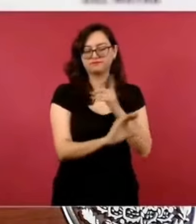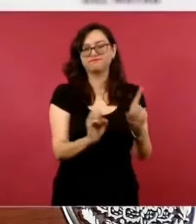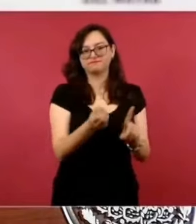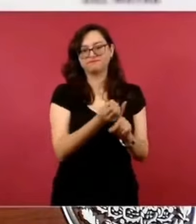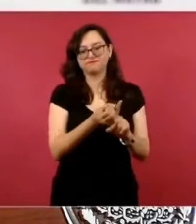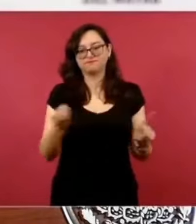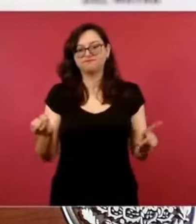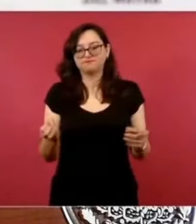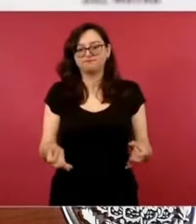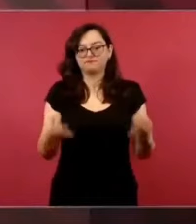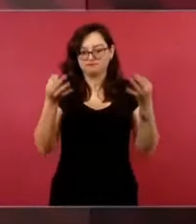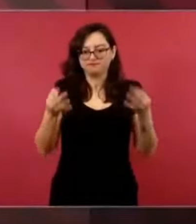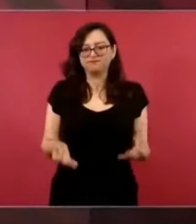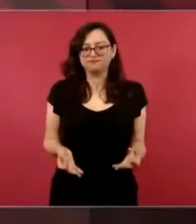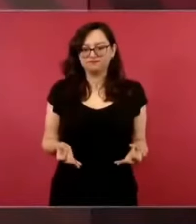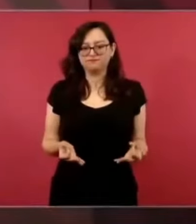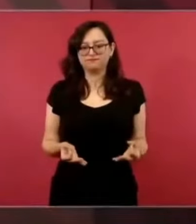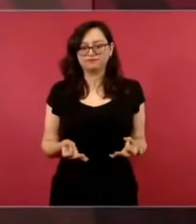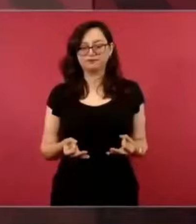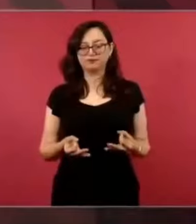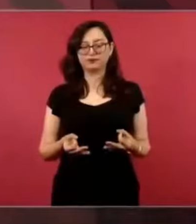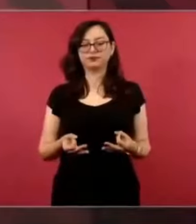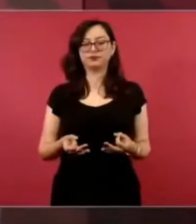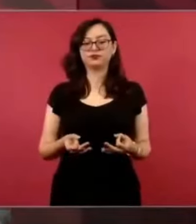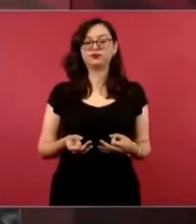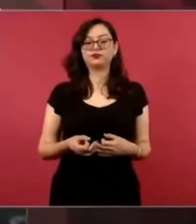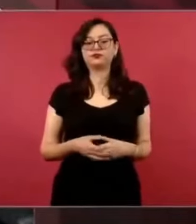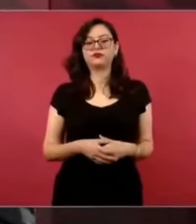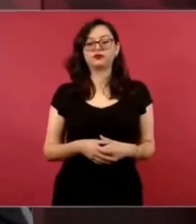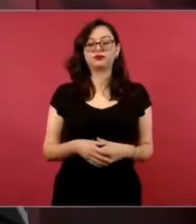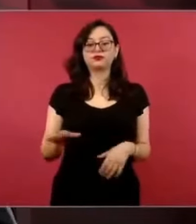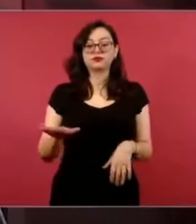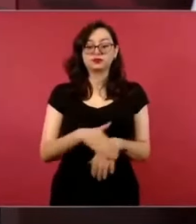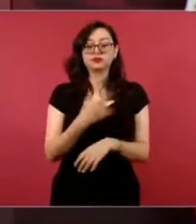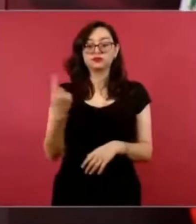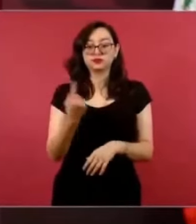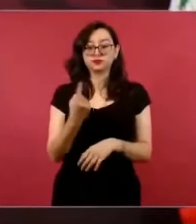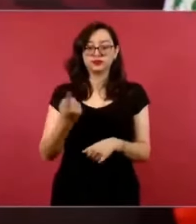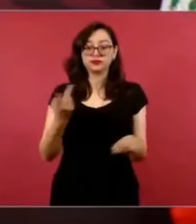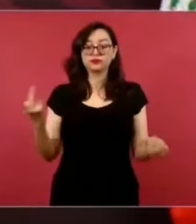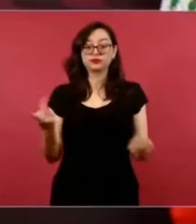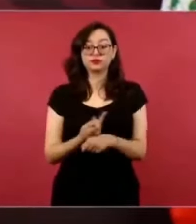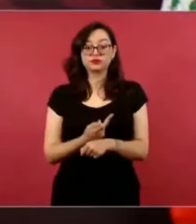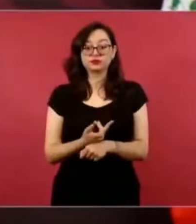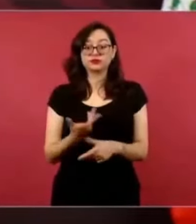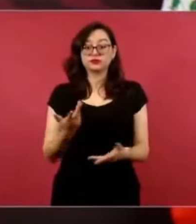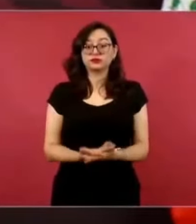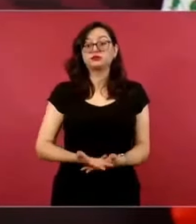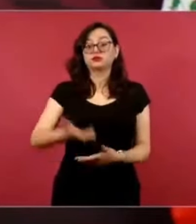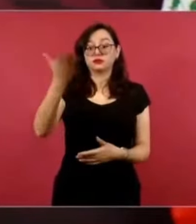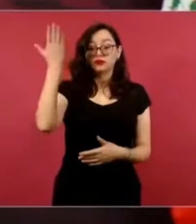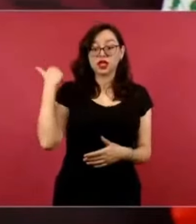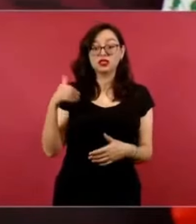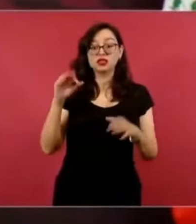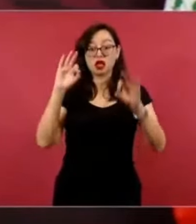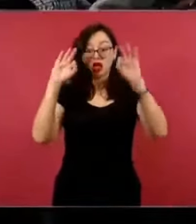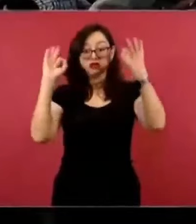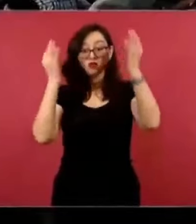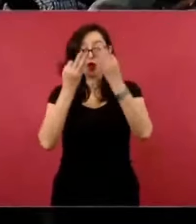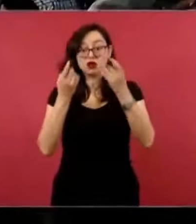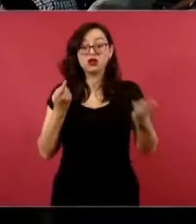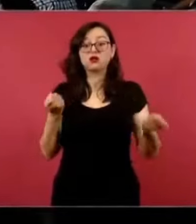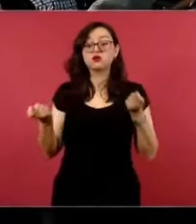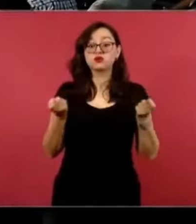porque aunque parezca increíble, habían aduanas tomadas por la delincuencia